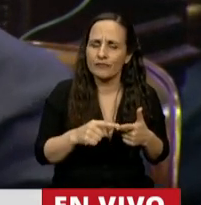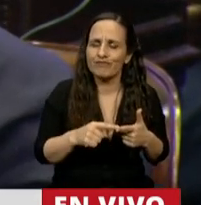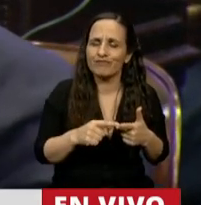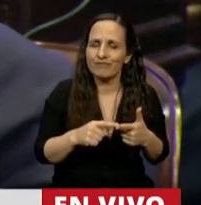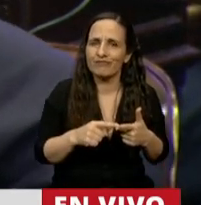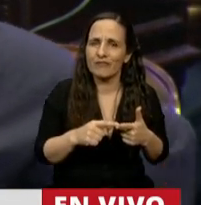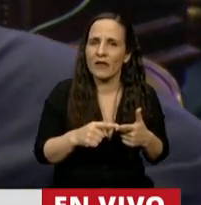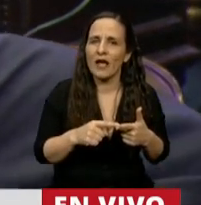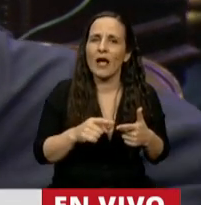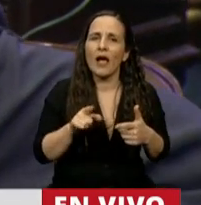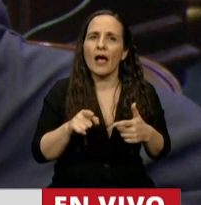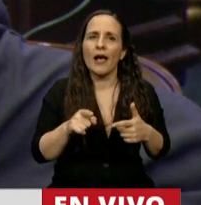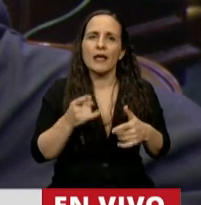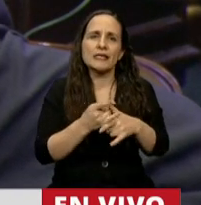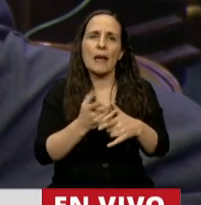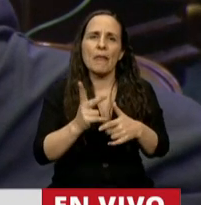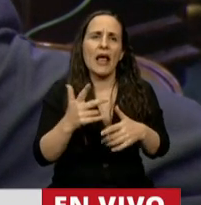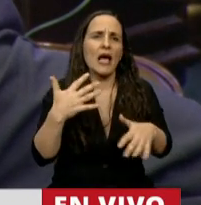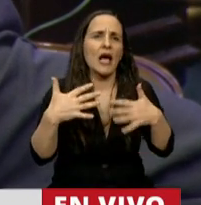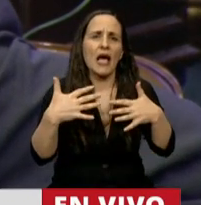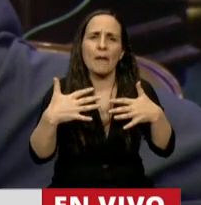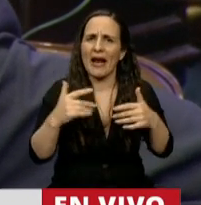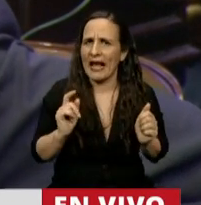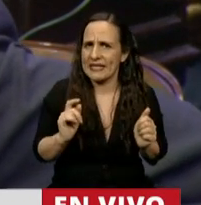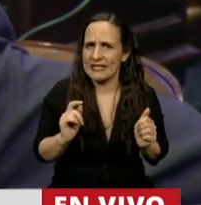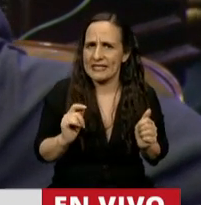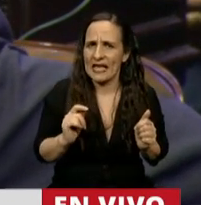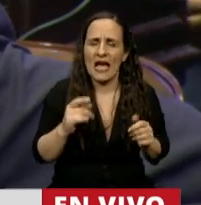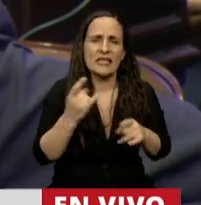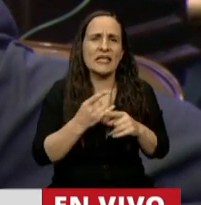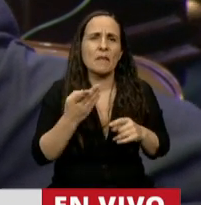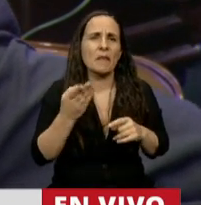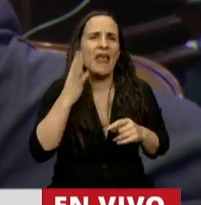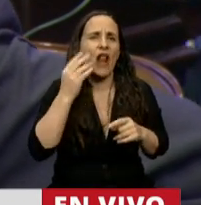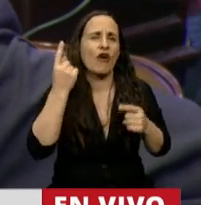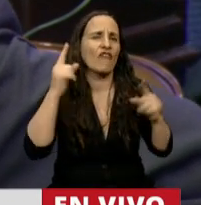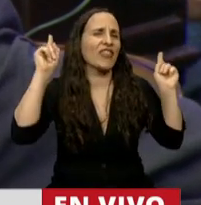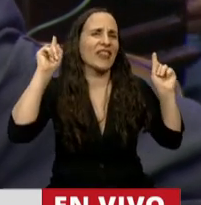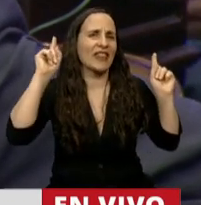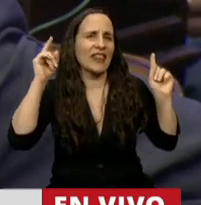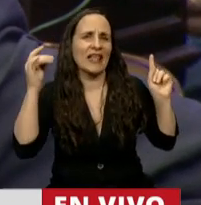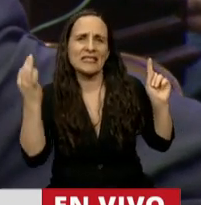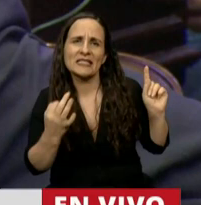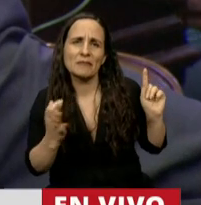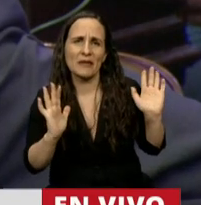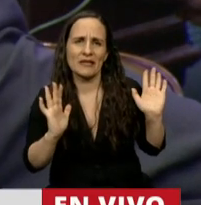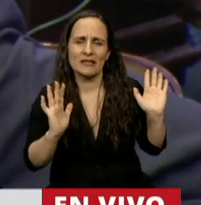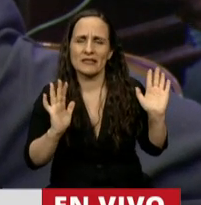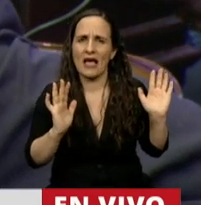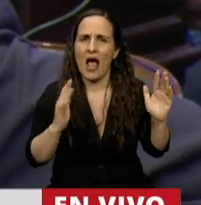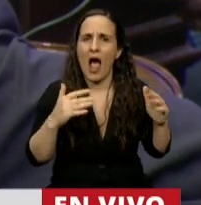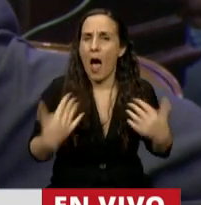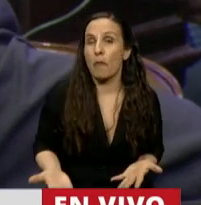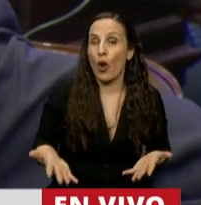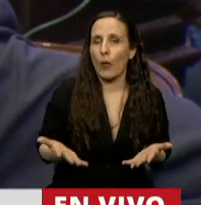en emergencia, siempre en estado de excepción, siempre aprovechando que pase